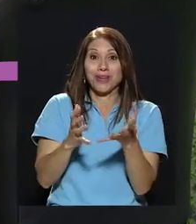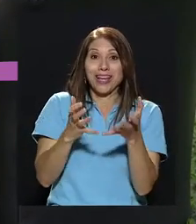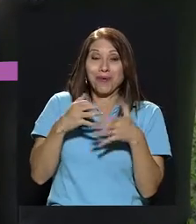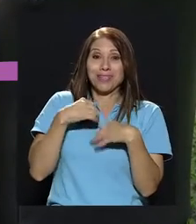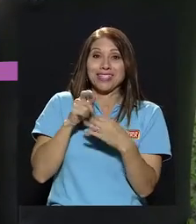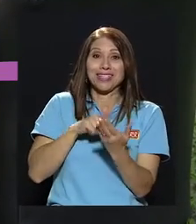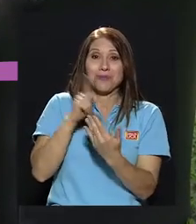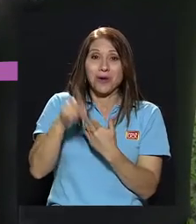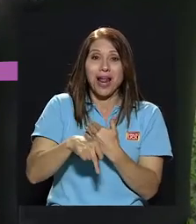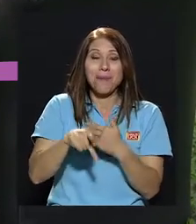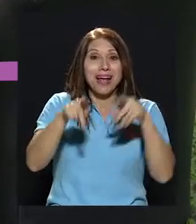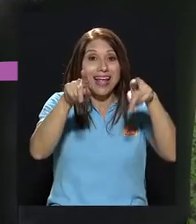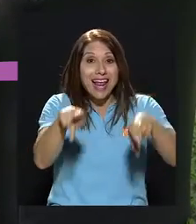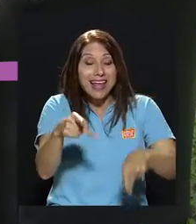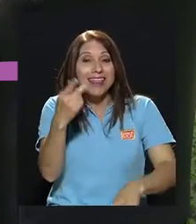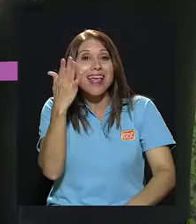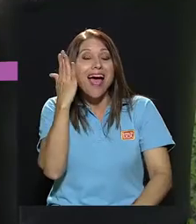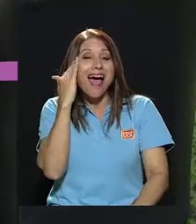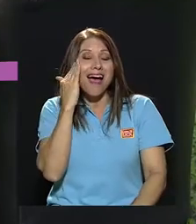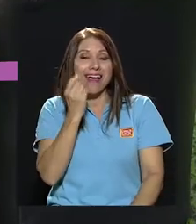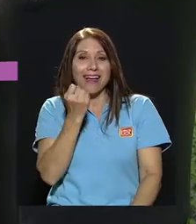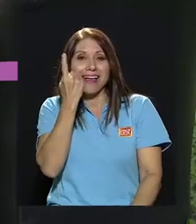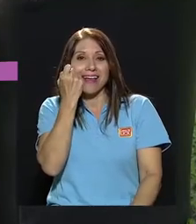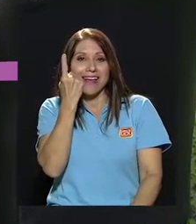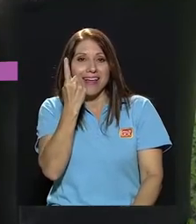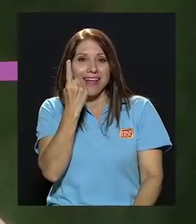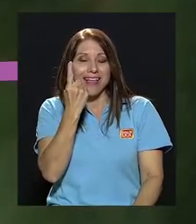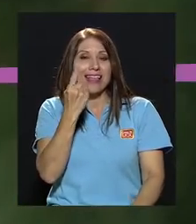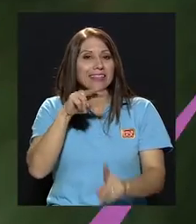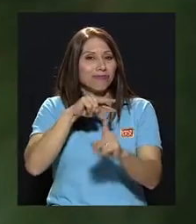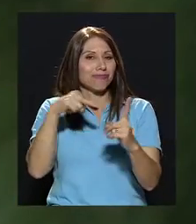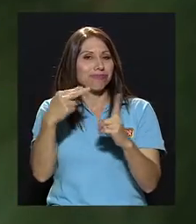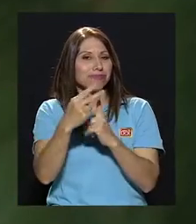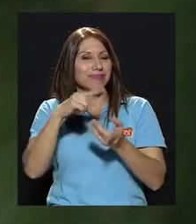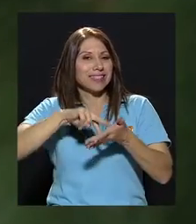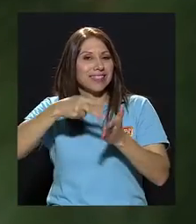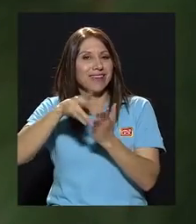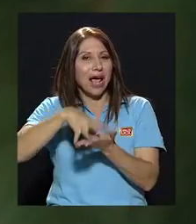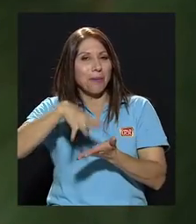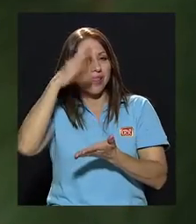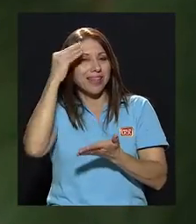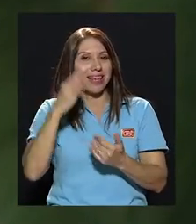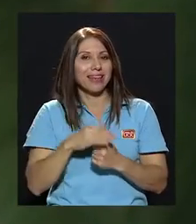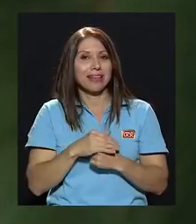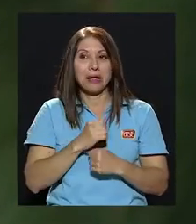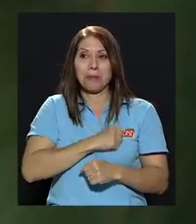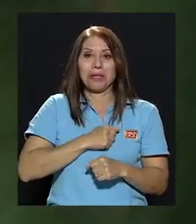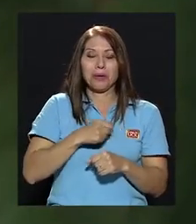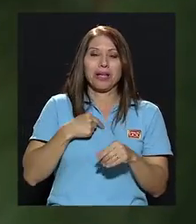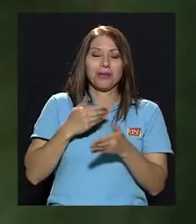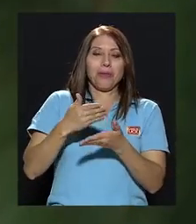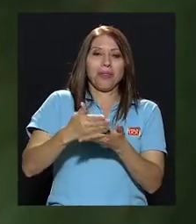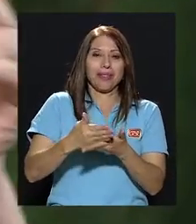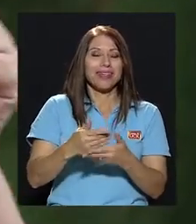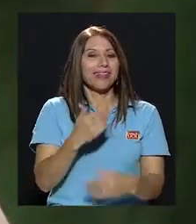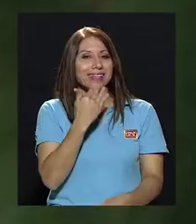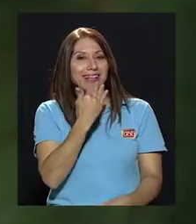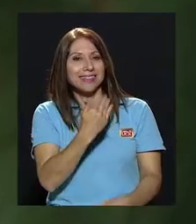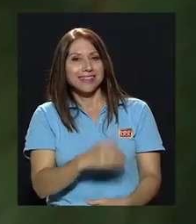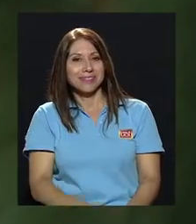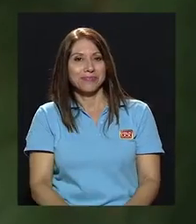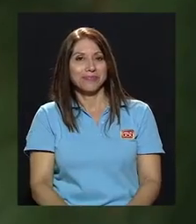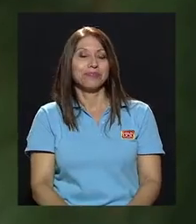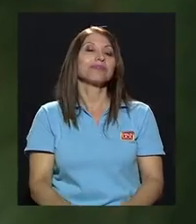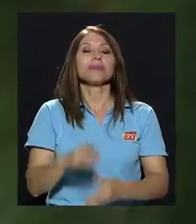ya la gente tenga otra noción de lo que realmente es aprender. Entonces, en la parte de aplicación, gracias.